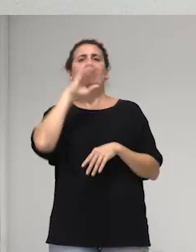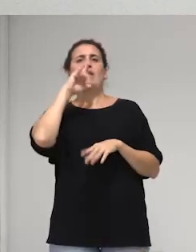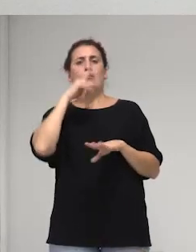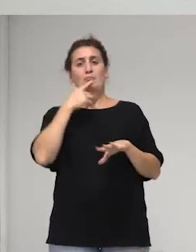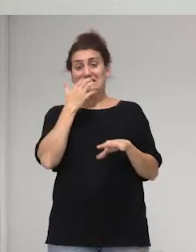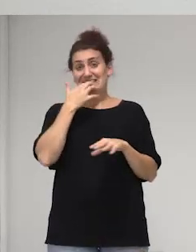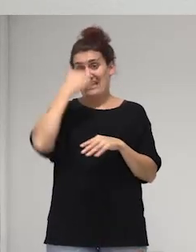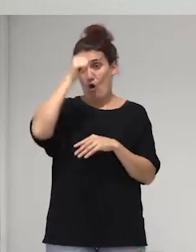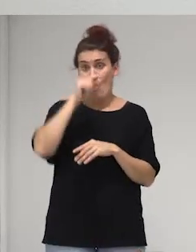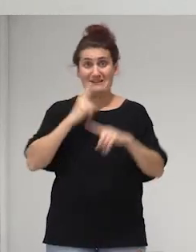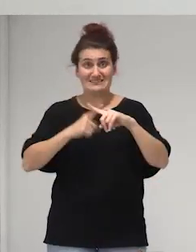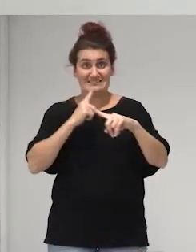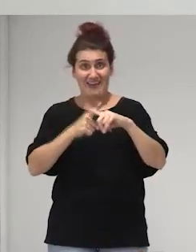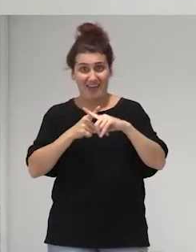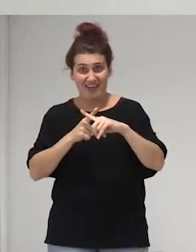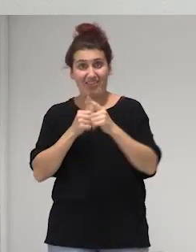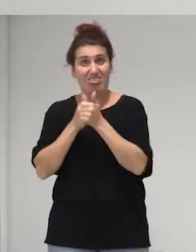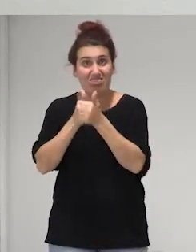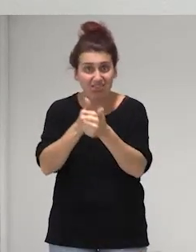yugo de los hombres gay